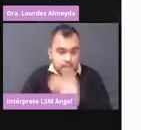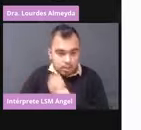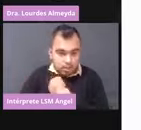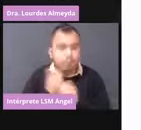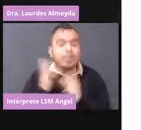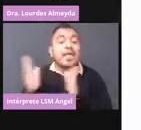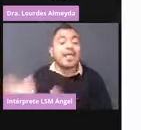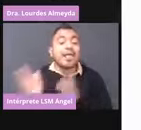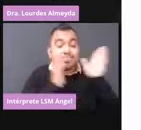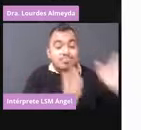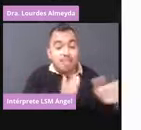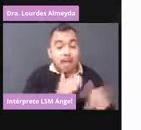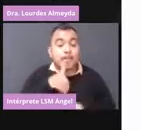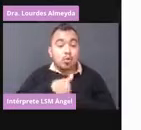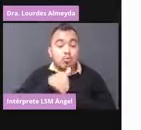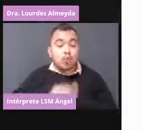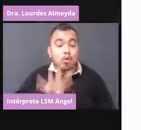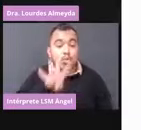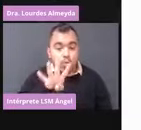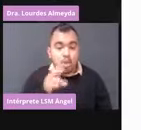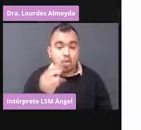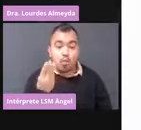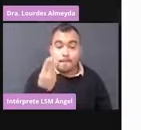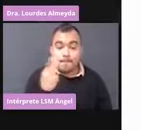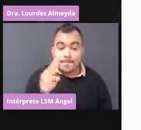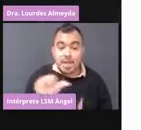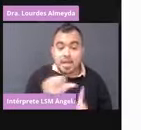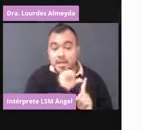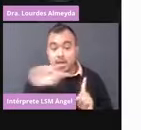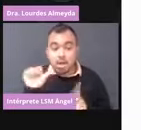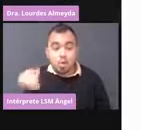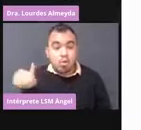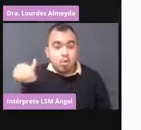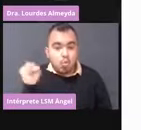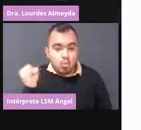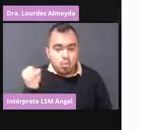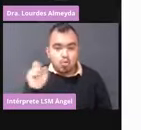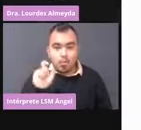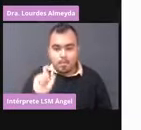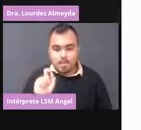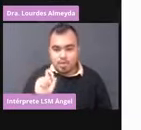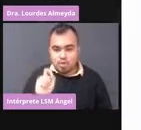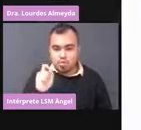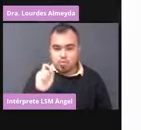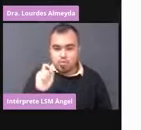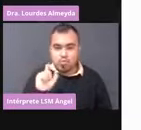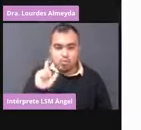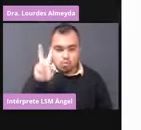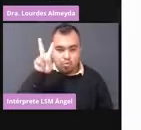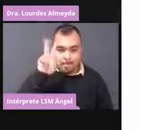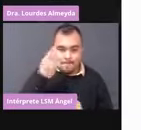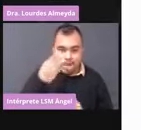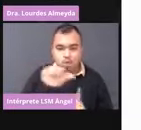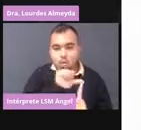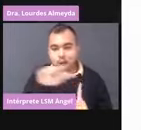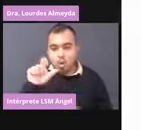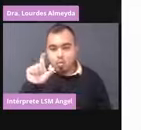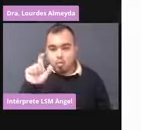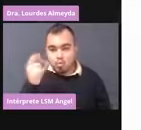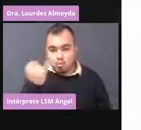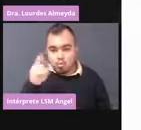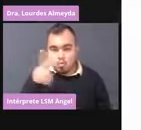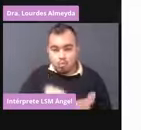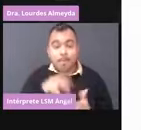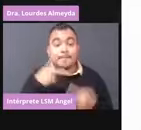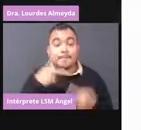que va a ser de mayo, junio del 21, de mayo, junio del 21, van a ser las personas de 40 a